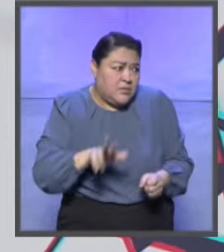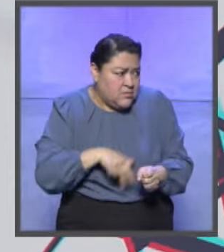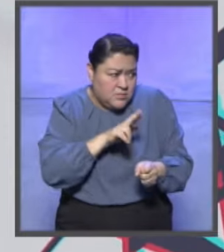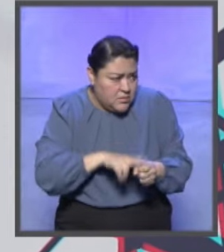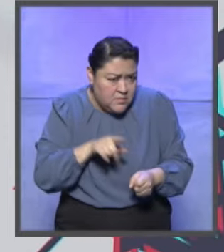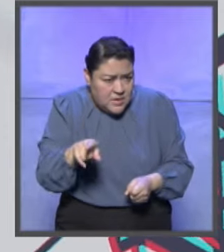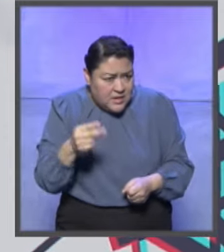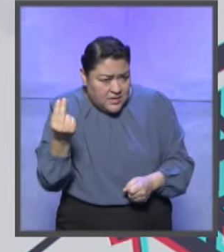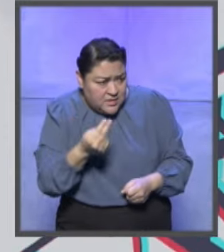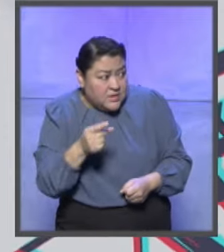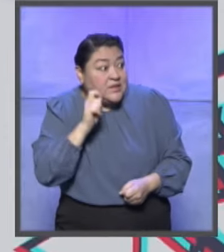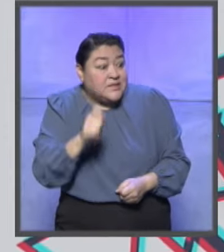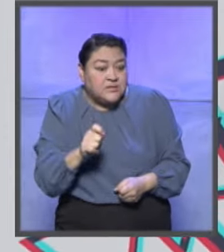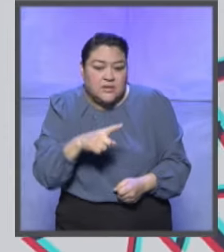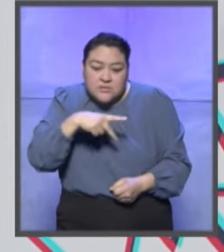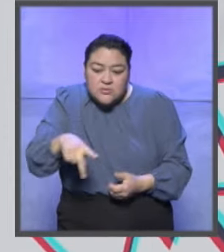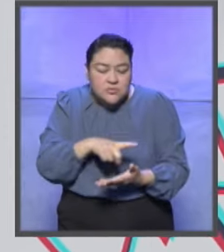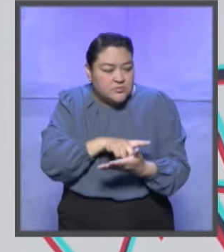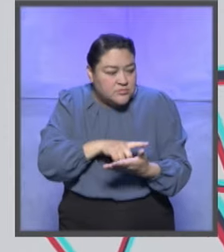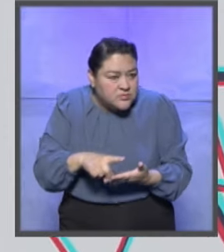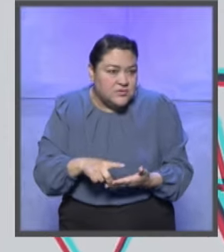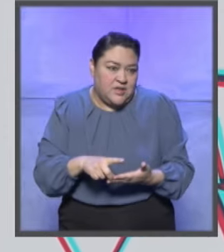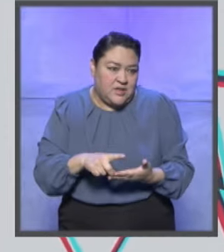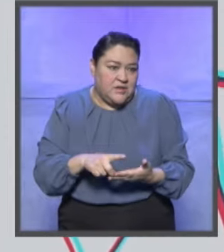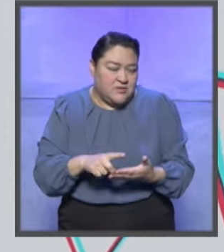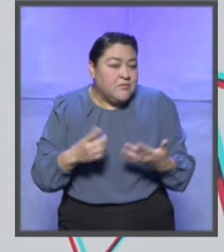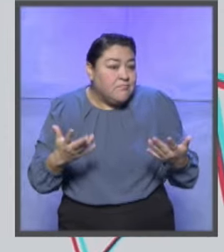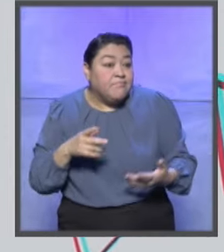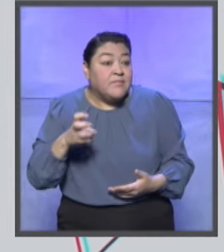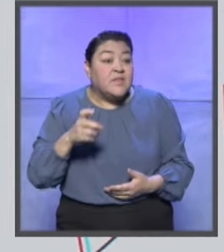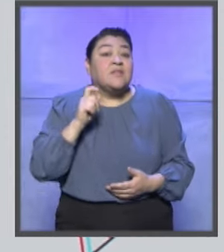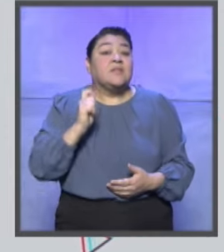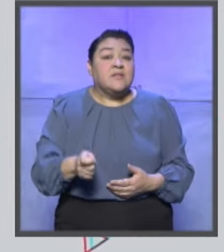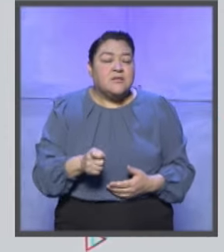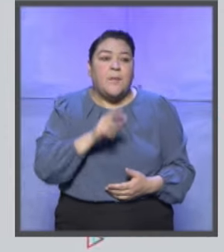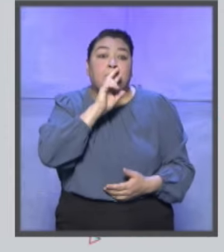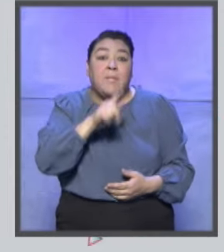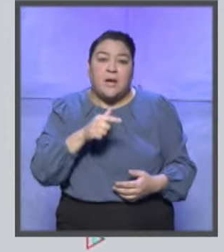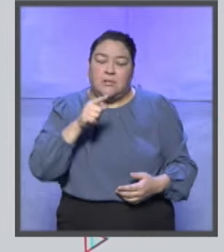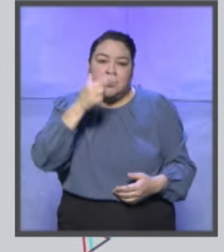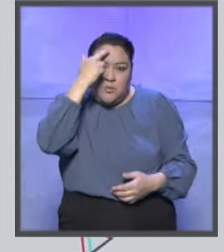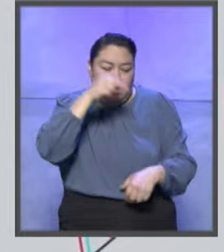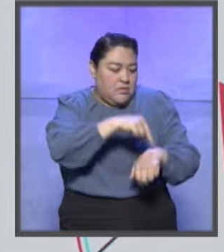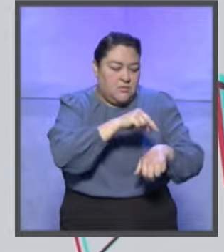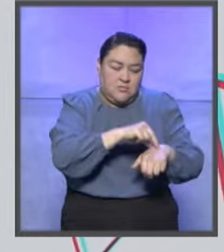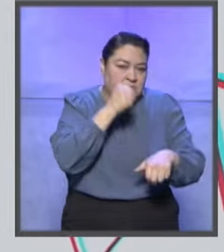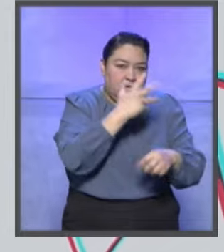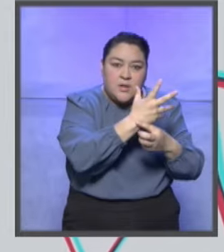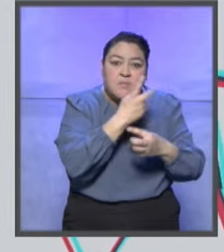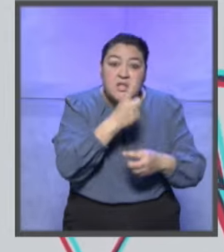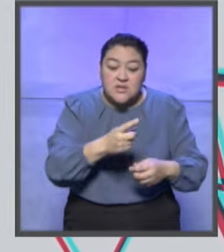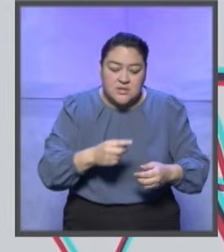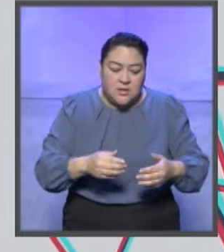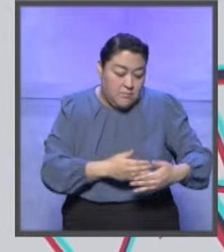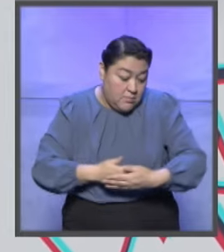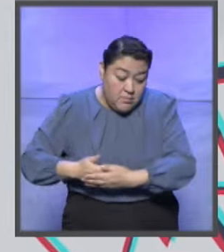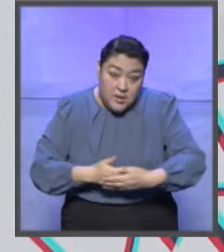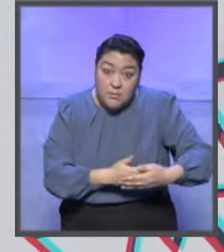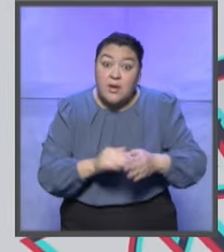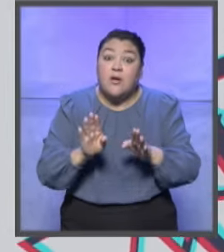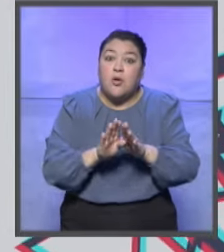necesidad, ¿no? Los estudios médicos internos han dicho que es preferible la leche materna para el crecimiento y mejora de